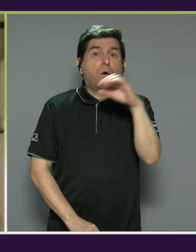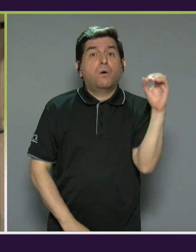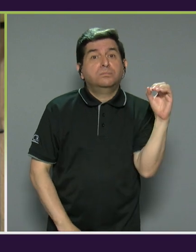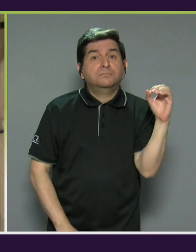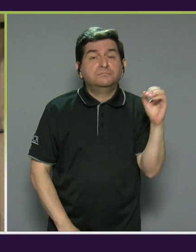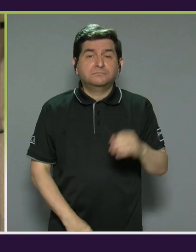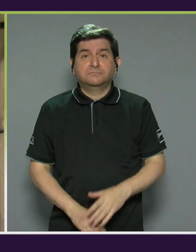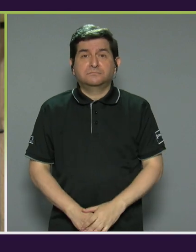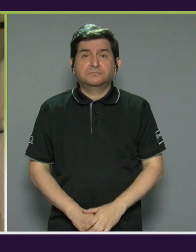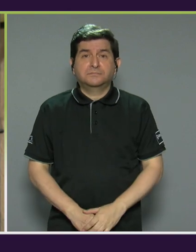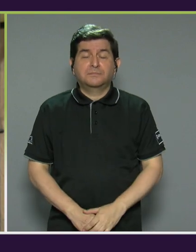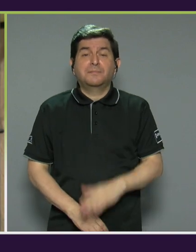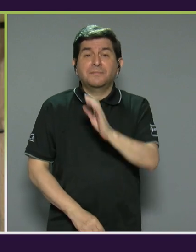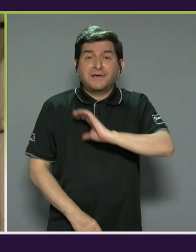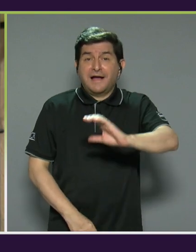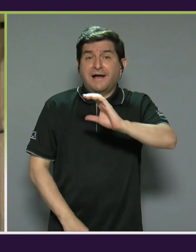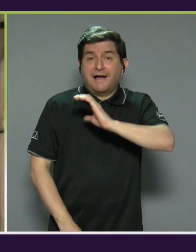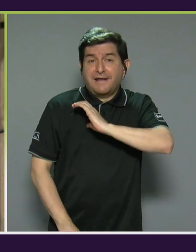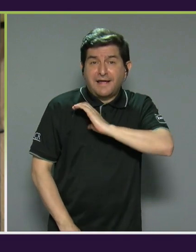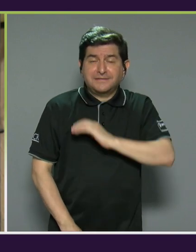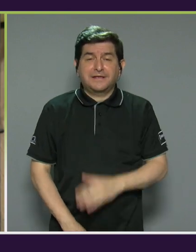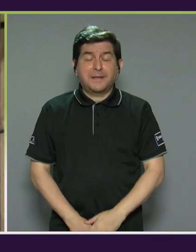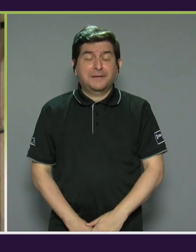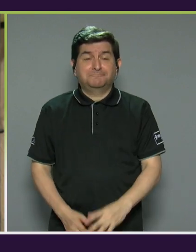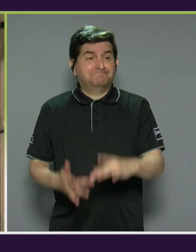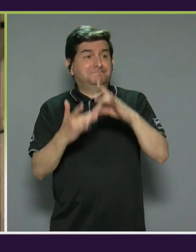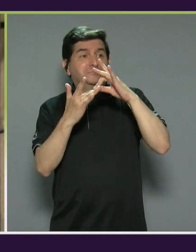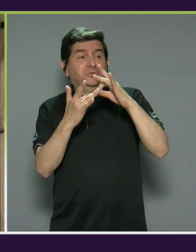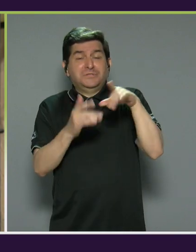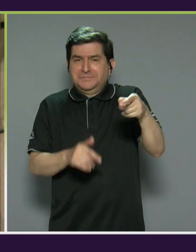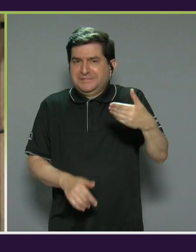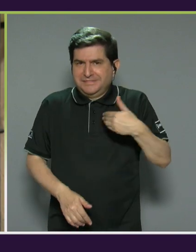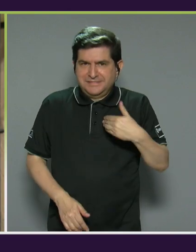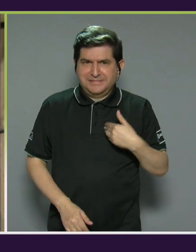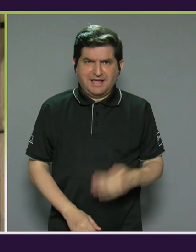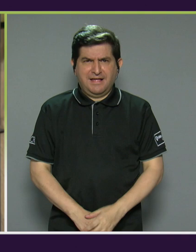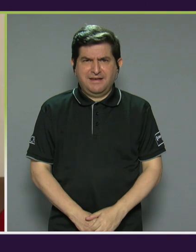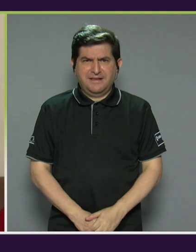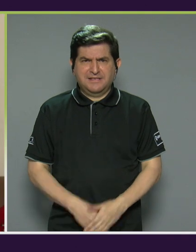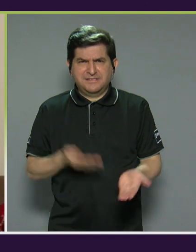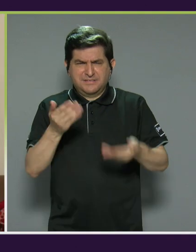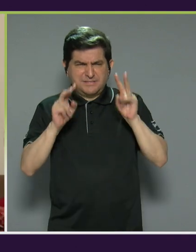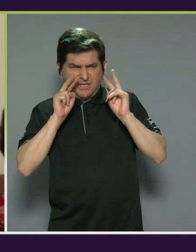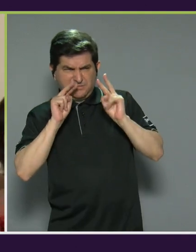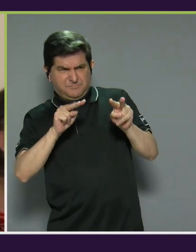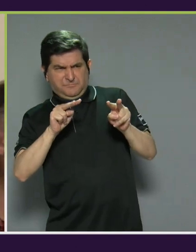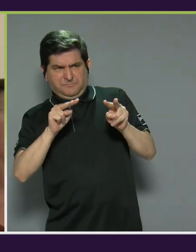que por esas características tan particulares de ellos, pues que se les queden viendo.